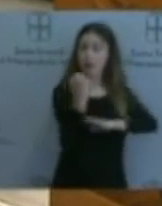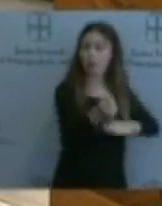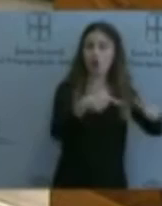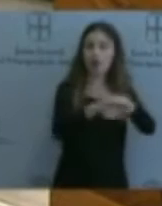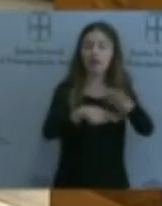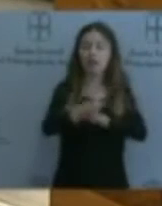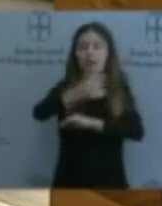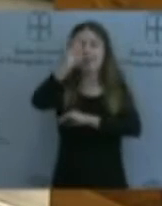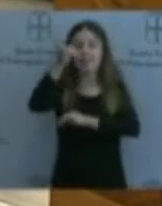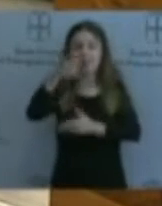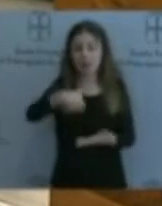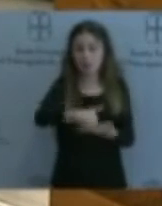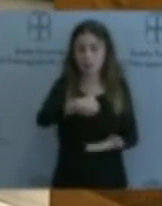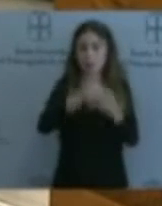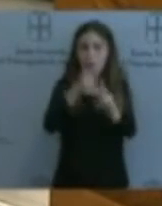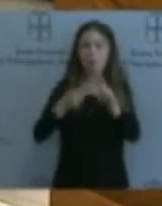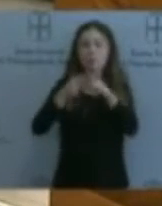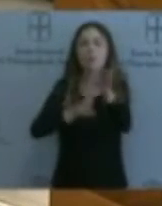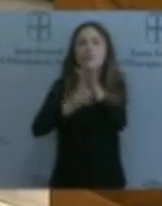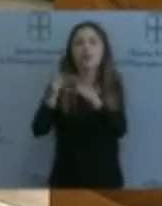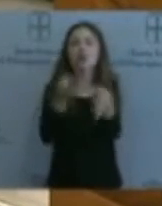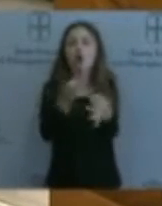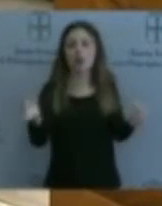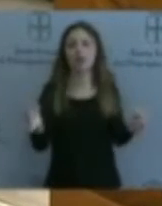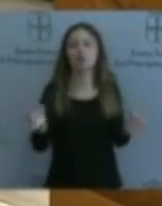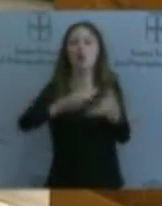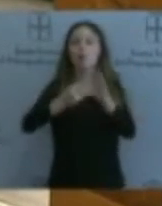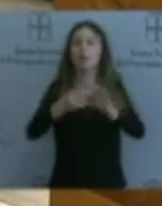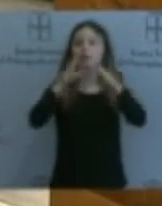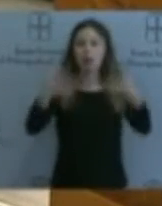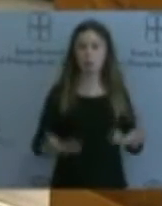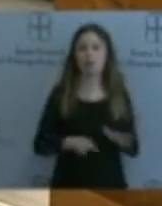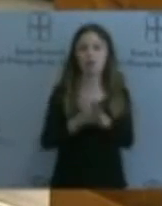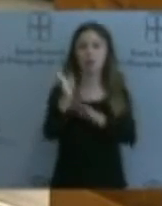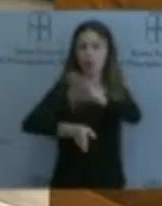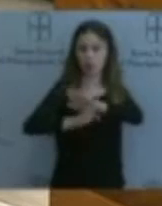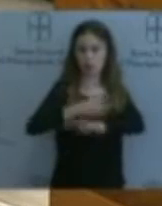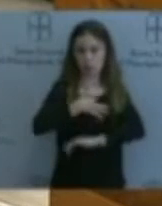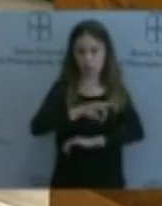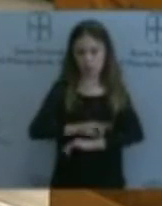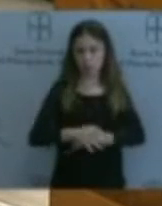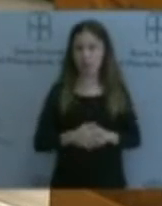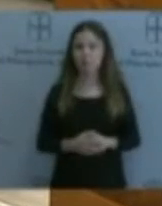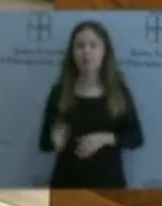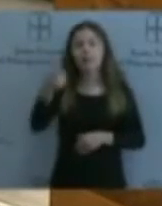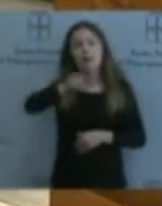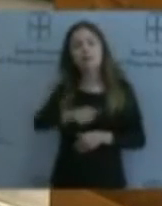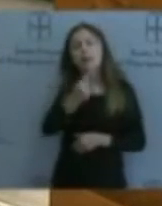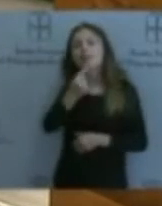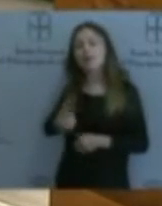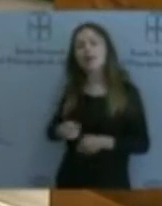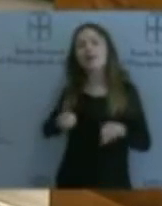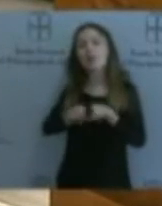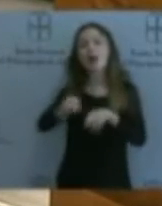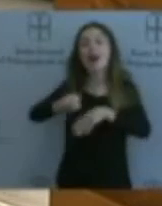desarrollo de sus proyectos actuales. También puedo indicarle que, por parte del Ministerio de Industria y del Gobierno del Principado